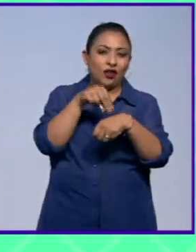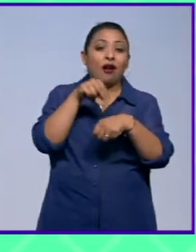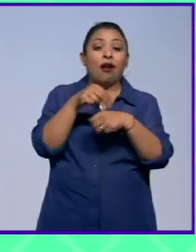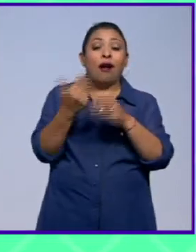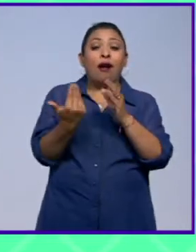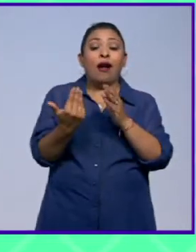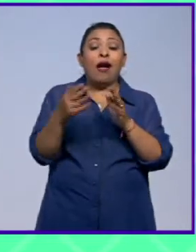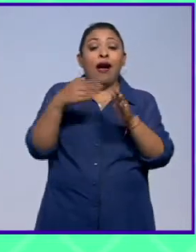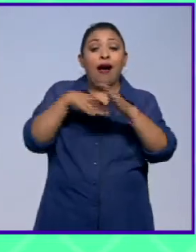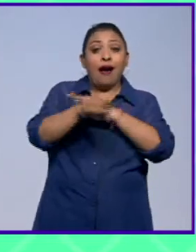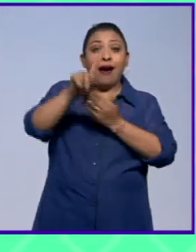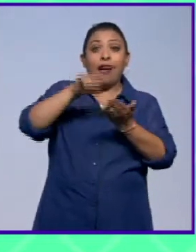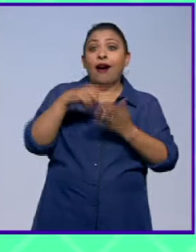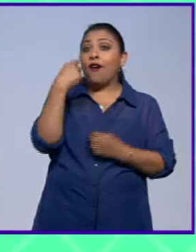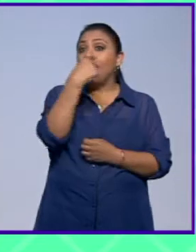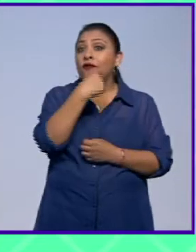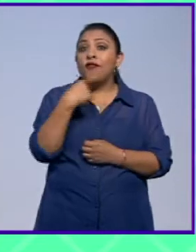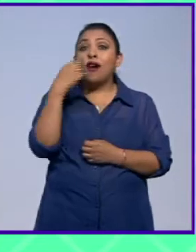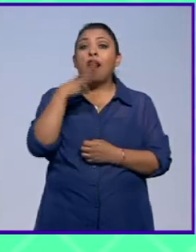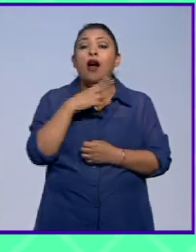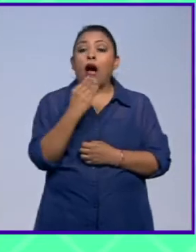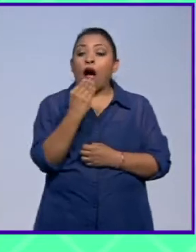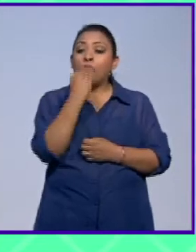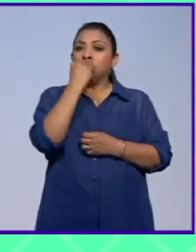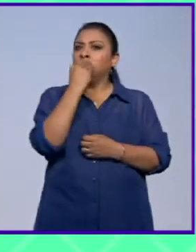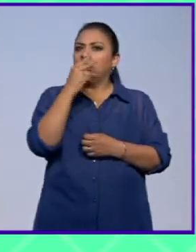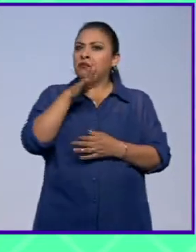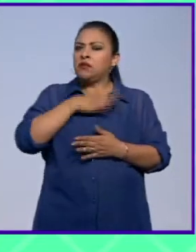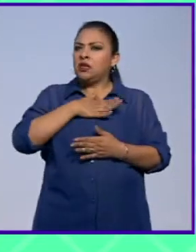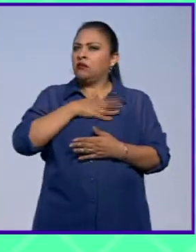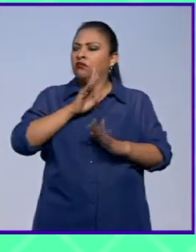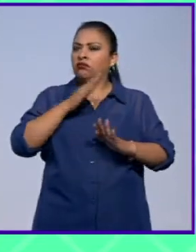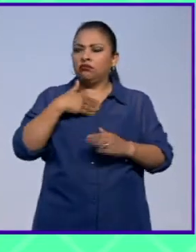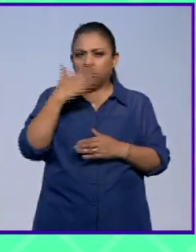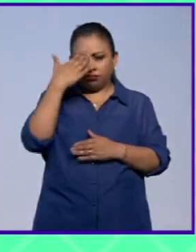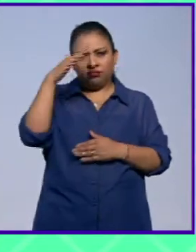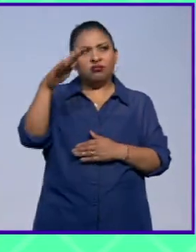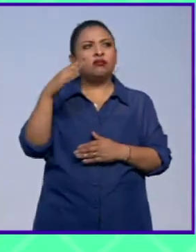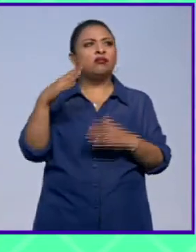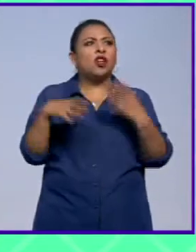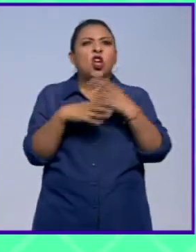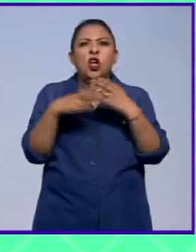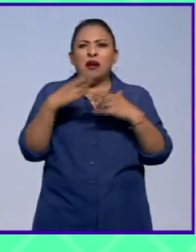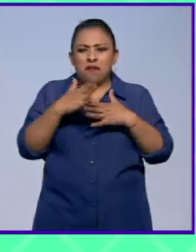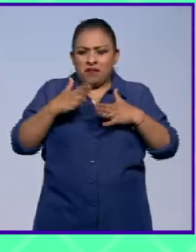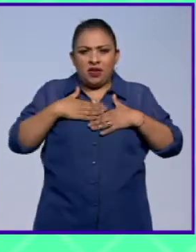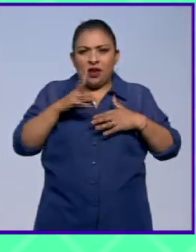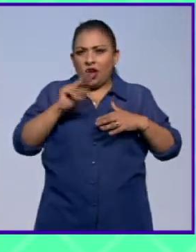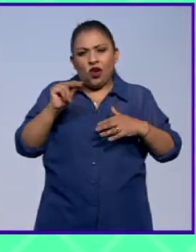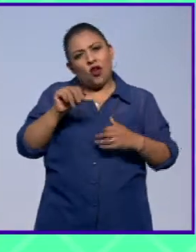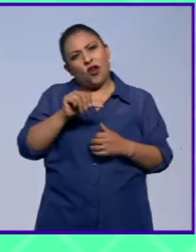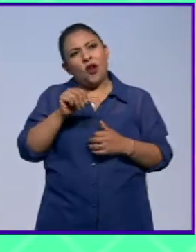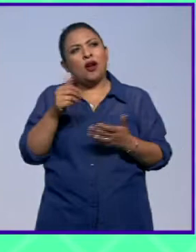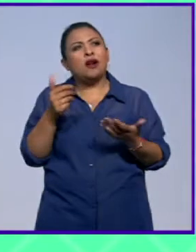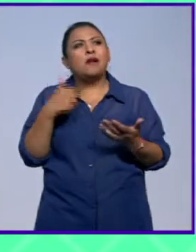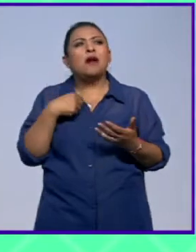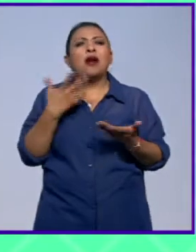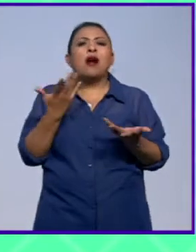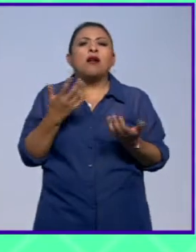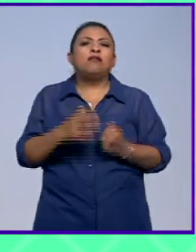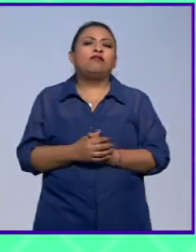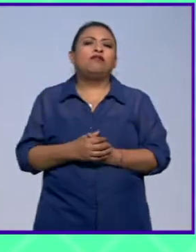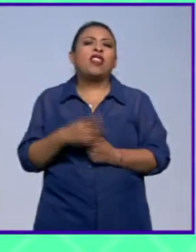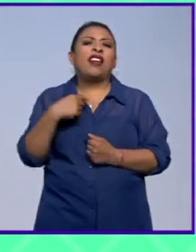ingresado prótesis que no me pertenecen, cómo tengo cosas que ya no son mías, cómo he perdido